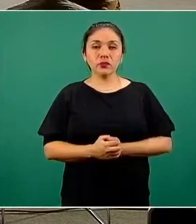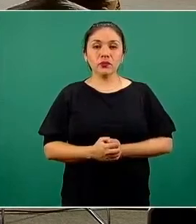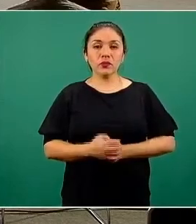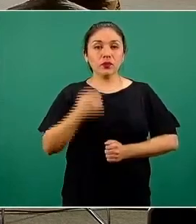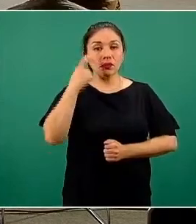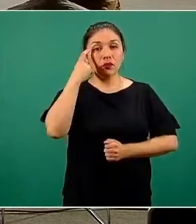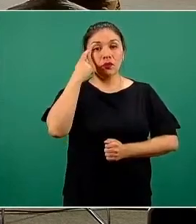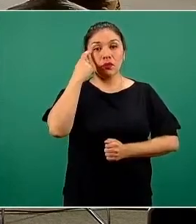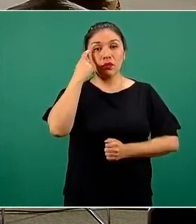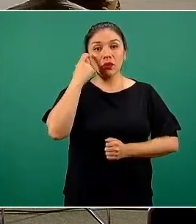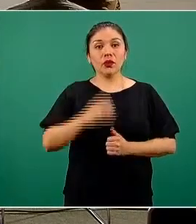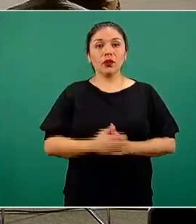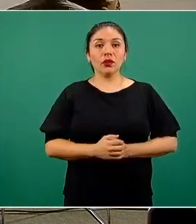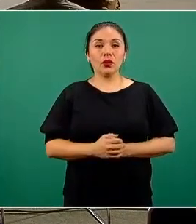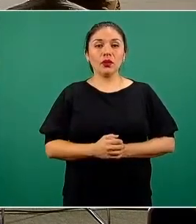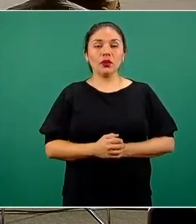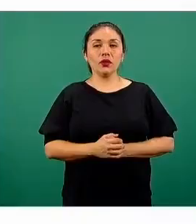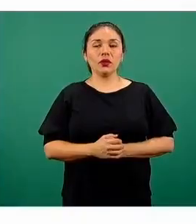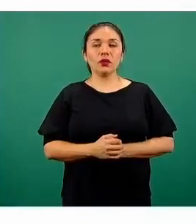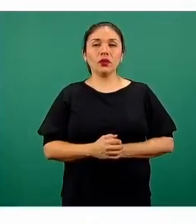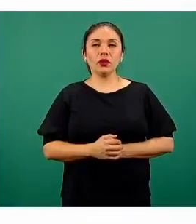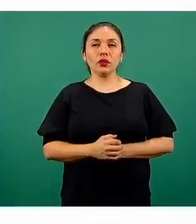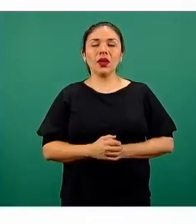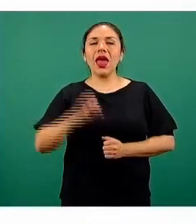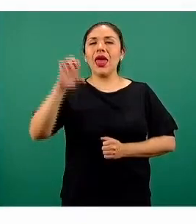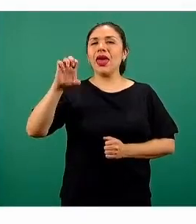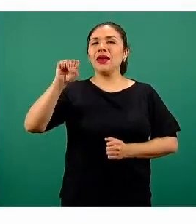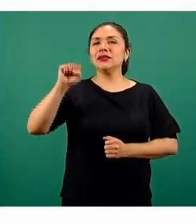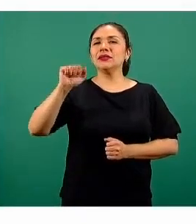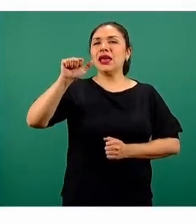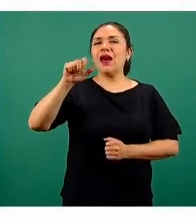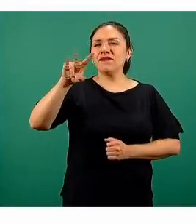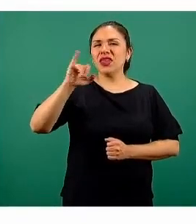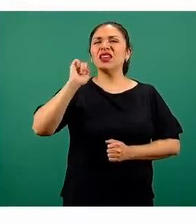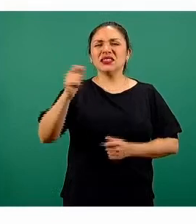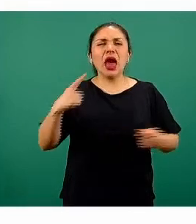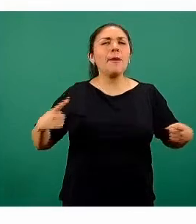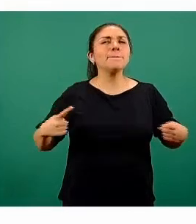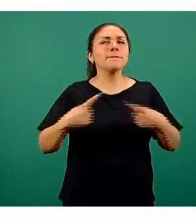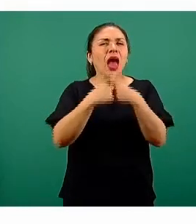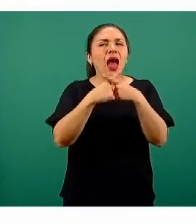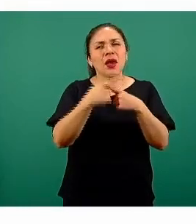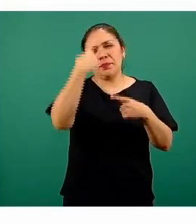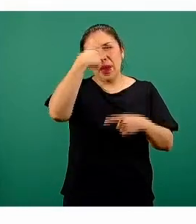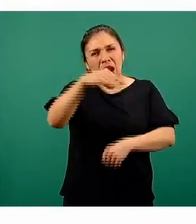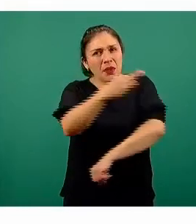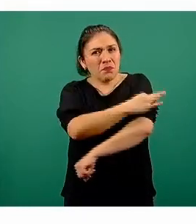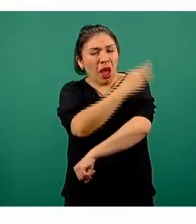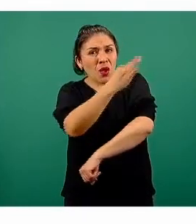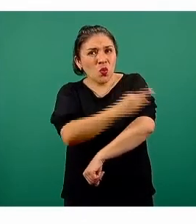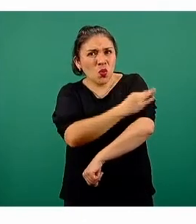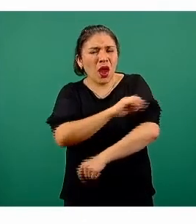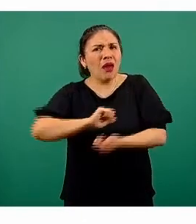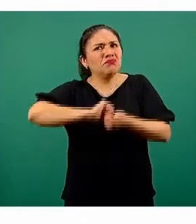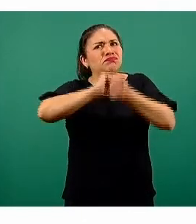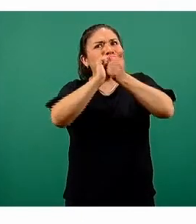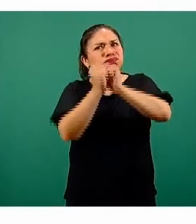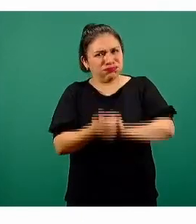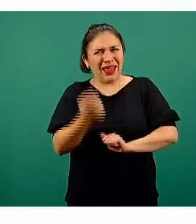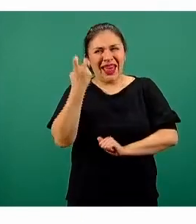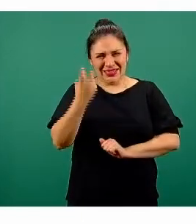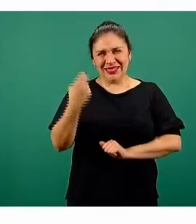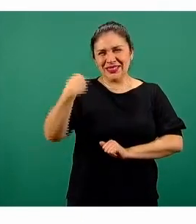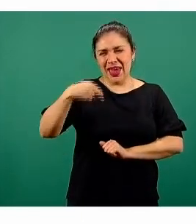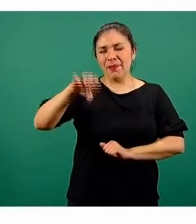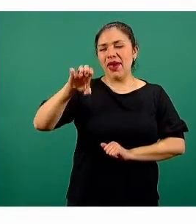Respecto a los eventos supuestamente atribuibles a vacunación e inmunización, conocidos técnicamente así y se llaman es avis